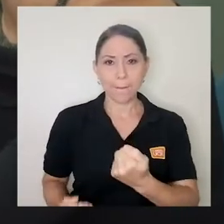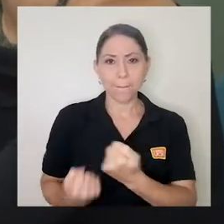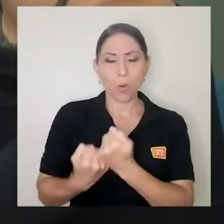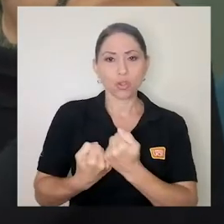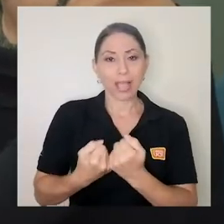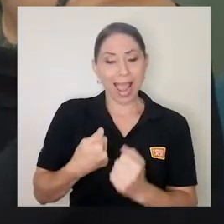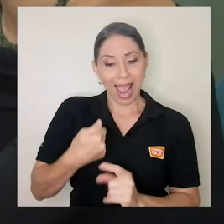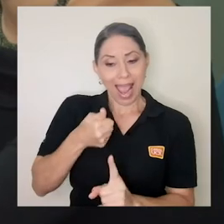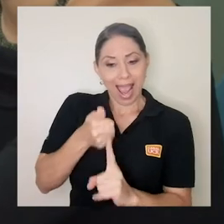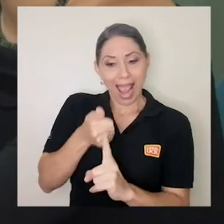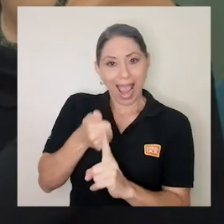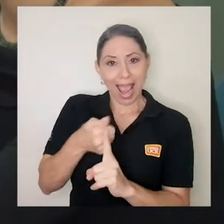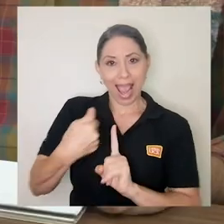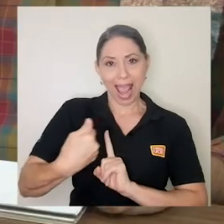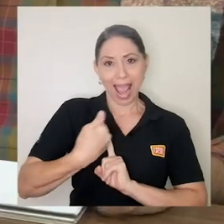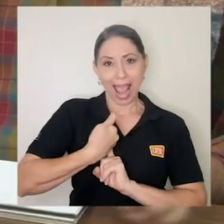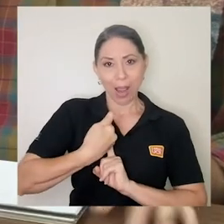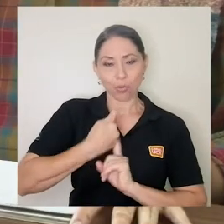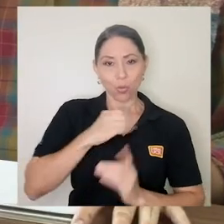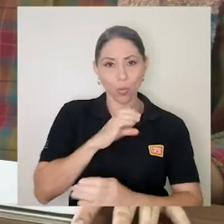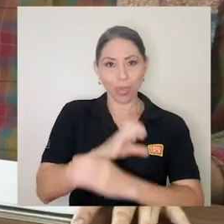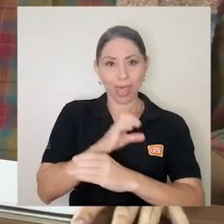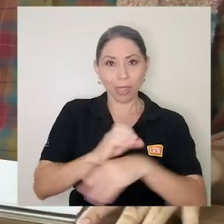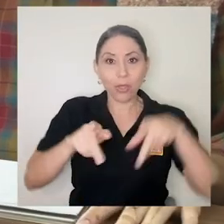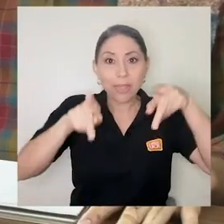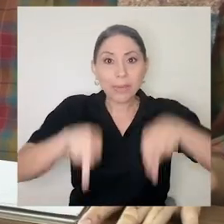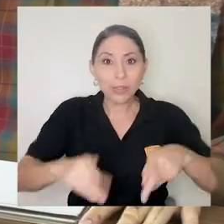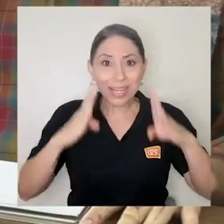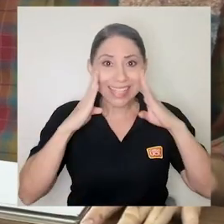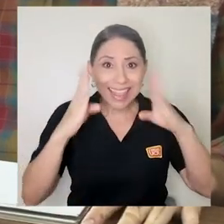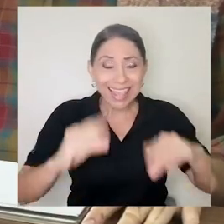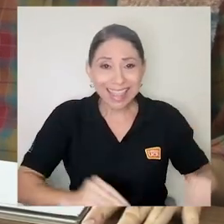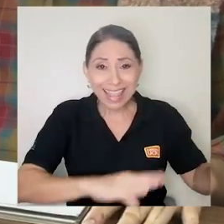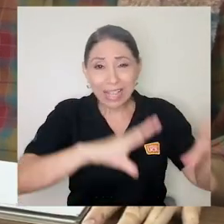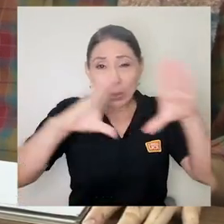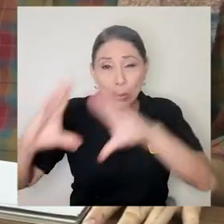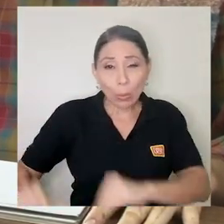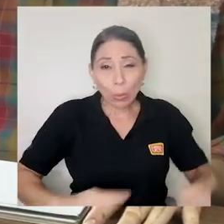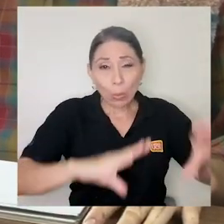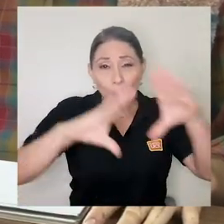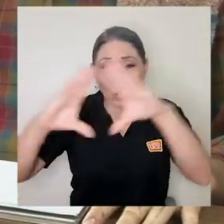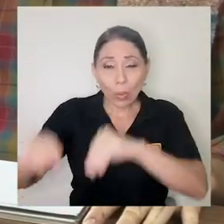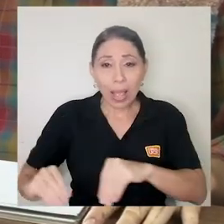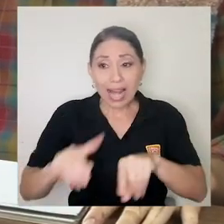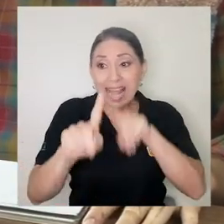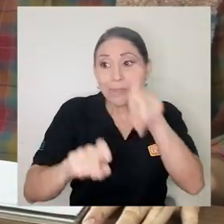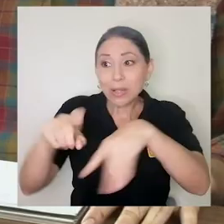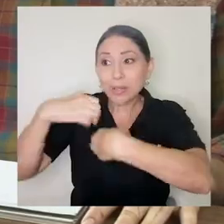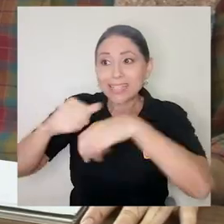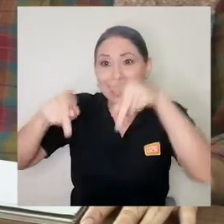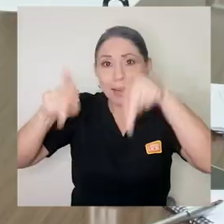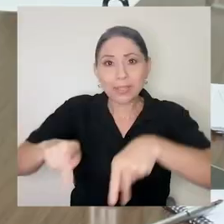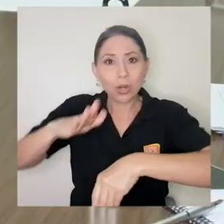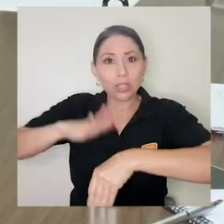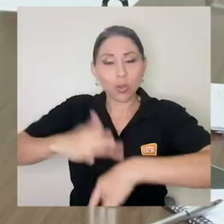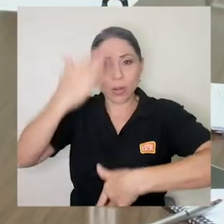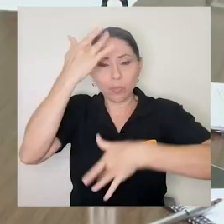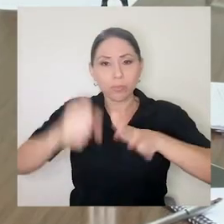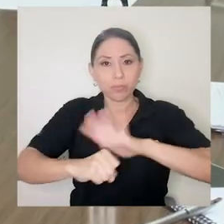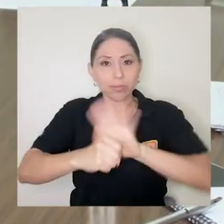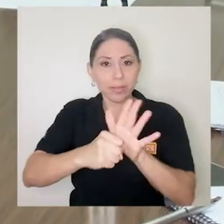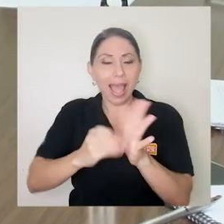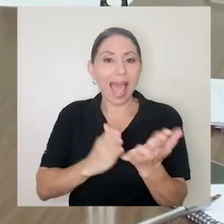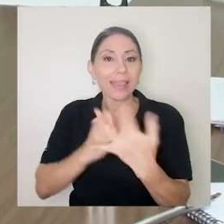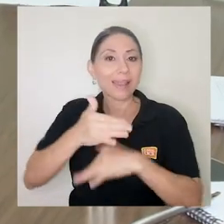el autocuidado de las personas que atienden las 24 horas del día las consultas de la ciudadanía frente al COVID-19